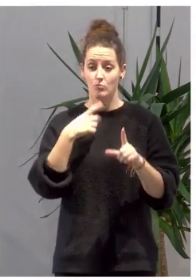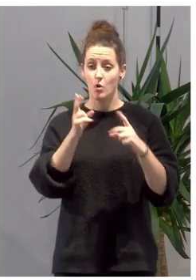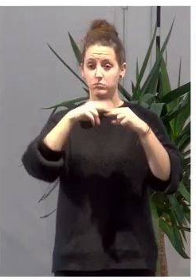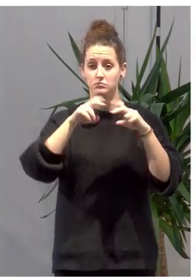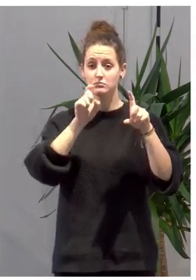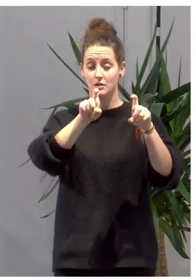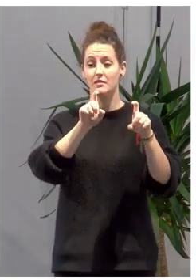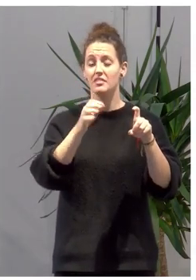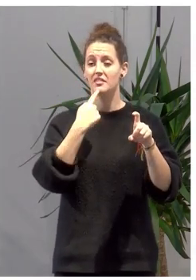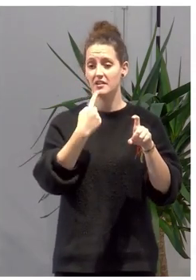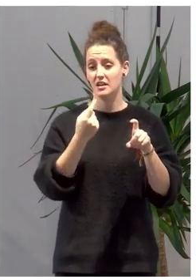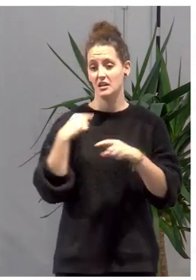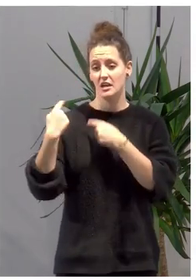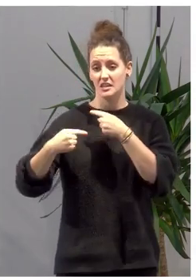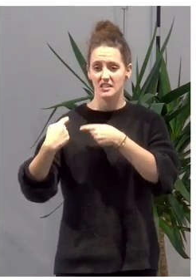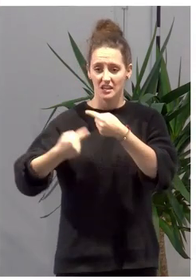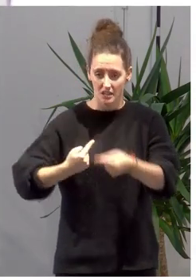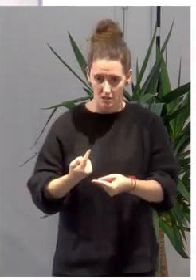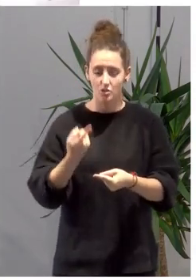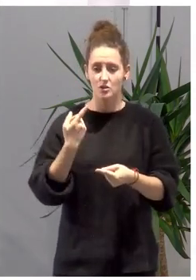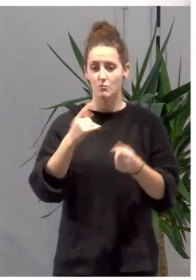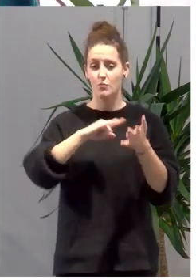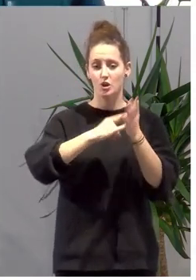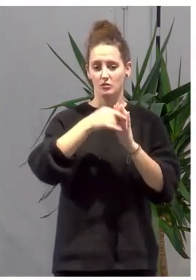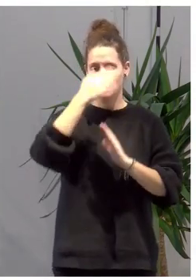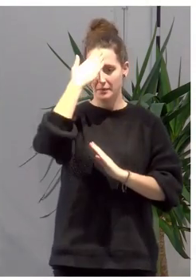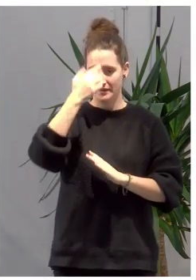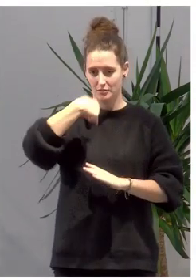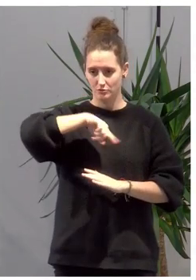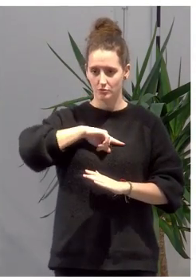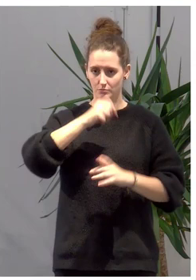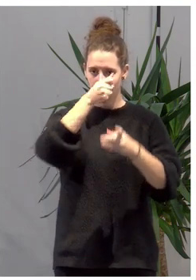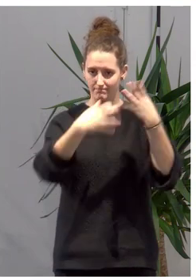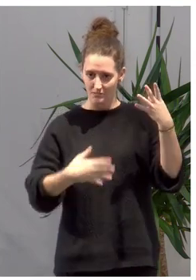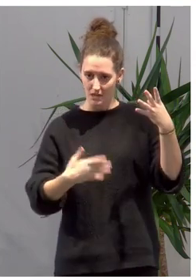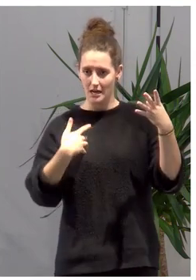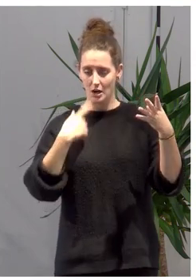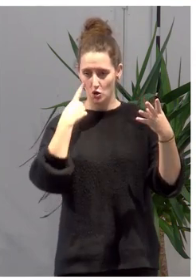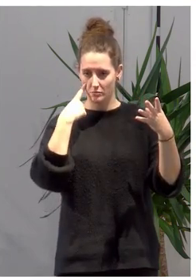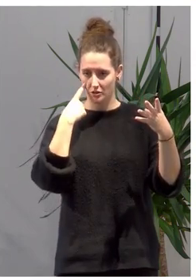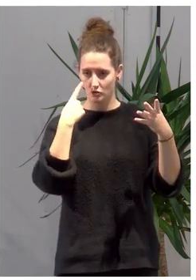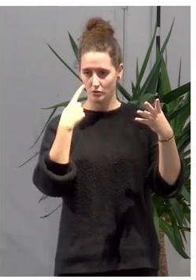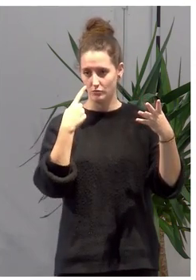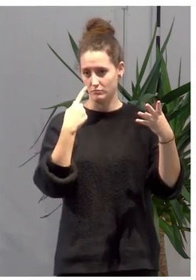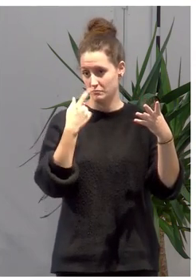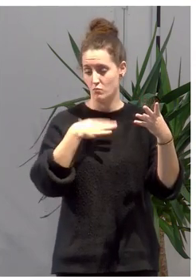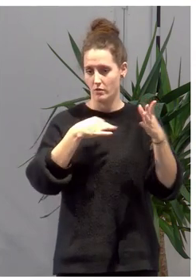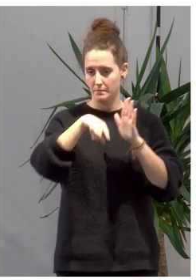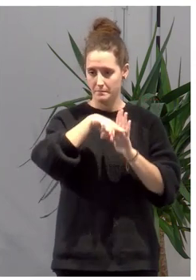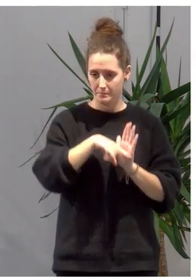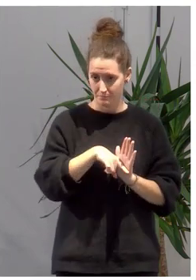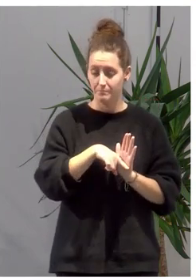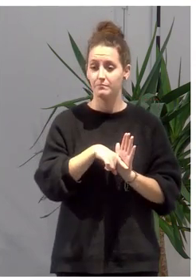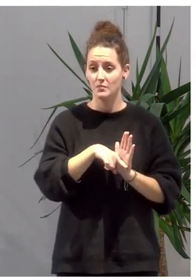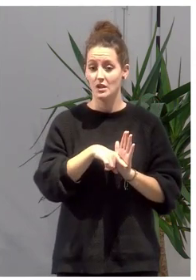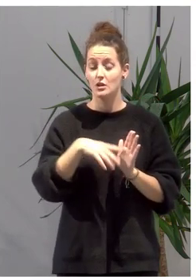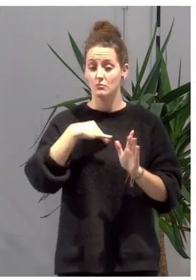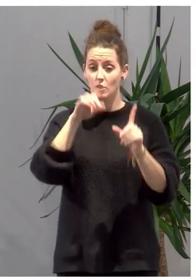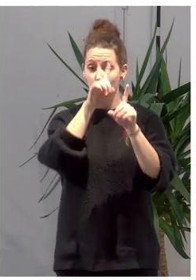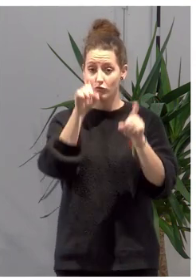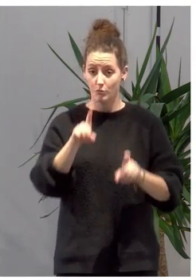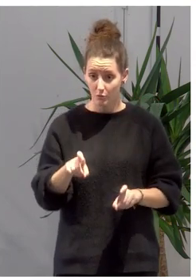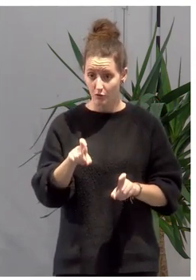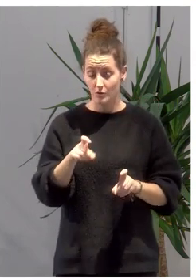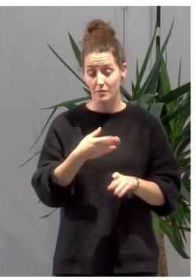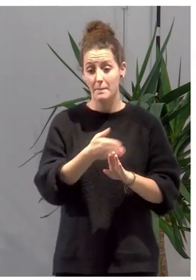Next Generation y ahí están los dos proyectos principales que tenemos en el observatorio ahora mismo. Y a partir de ahí podéis encontrar un formulario de